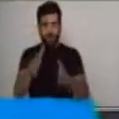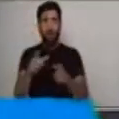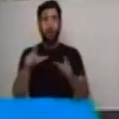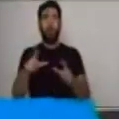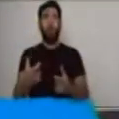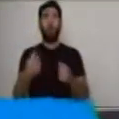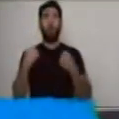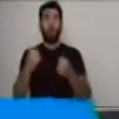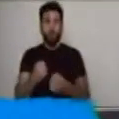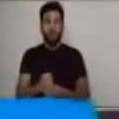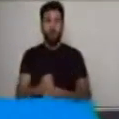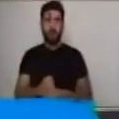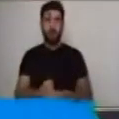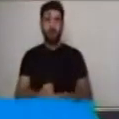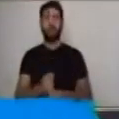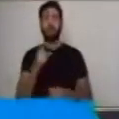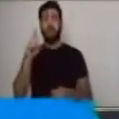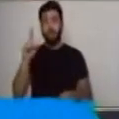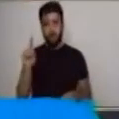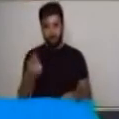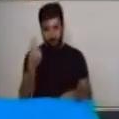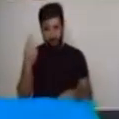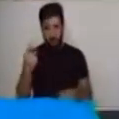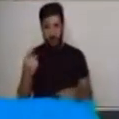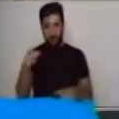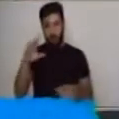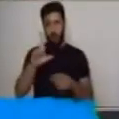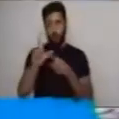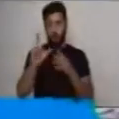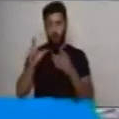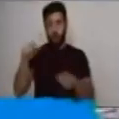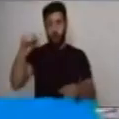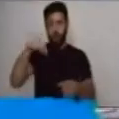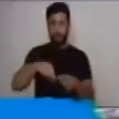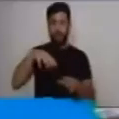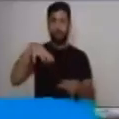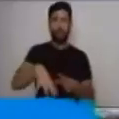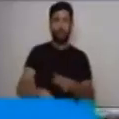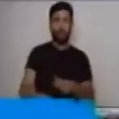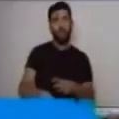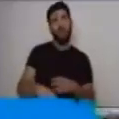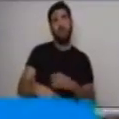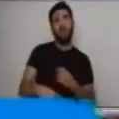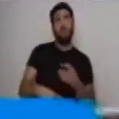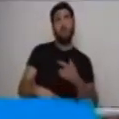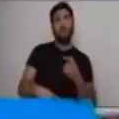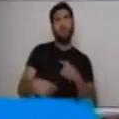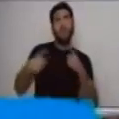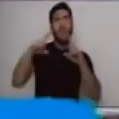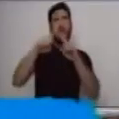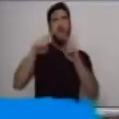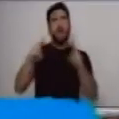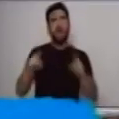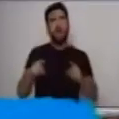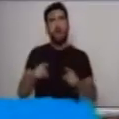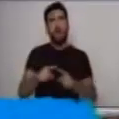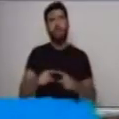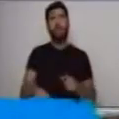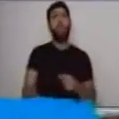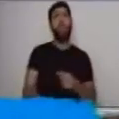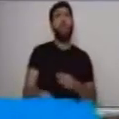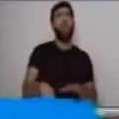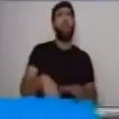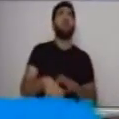Muy bien. El primer objeto es redondo. Y con él